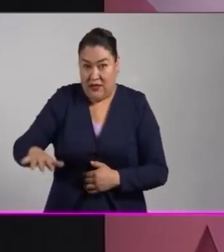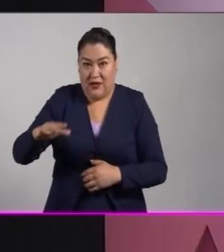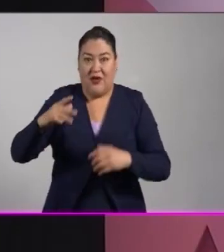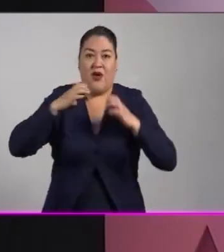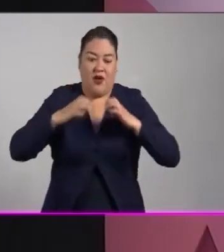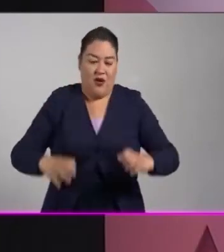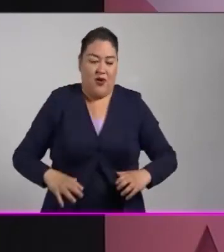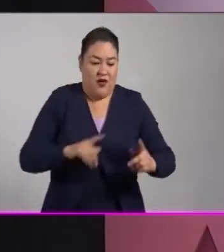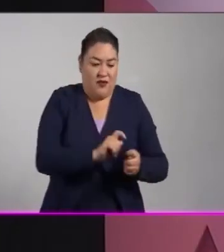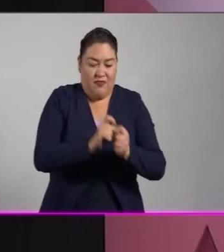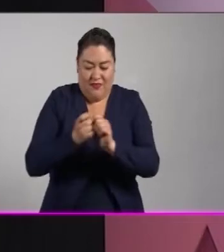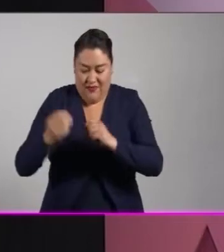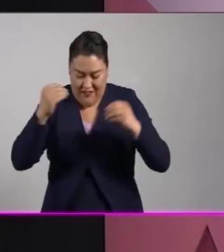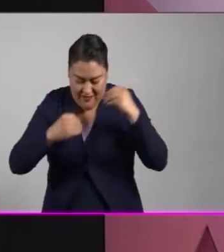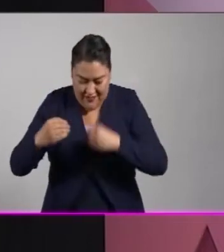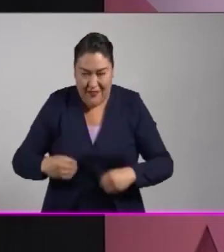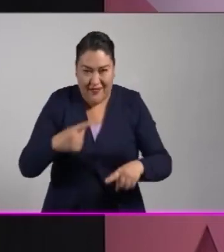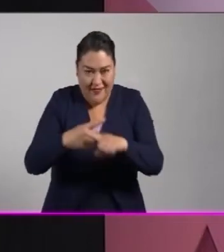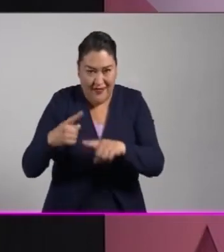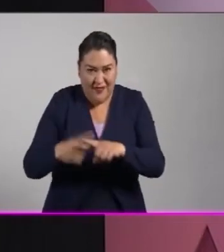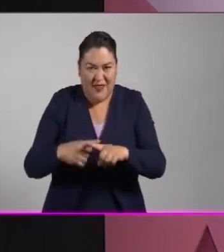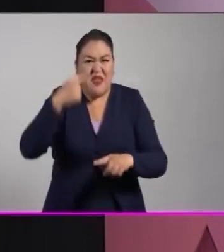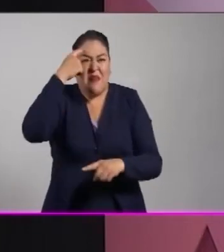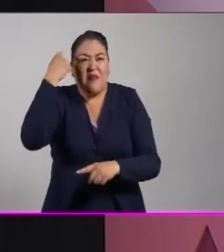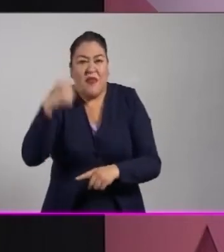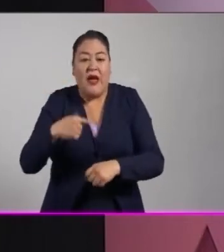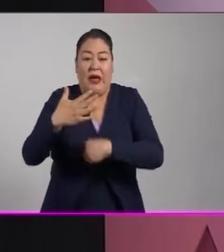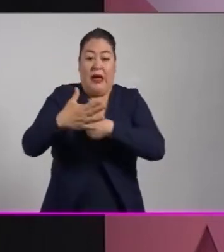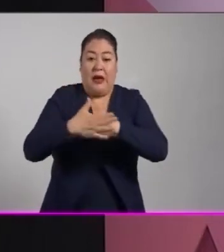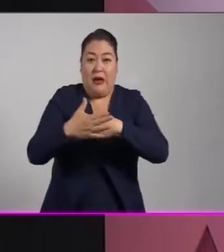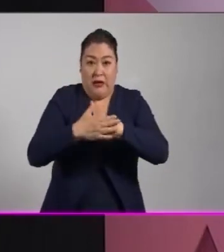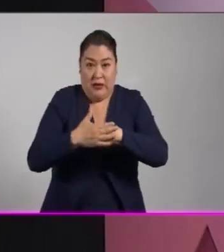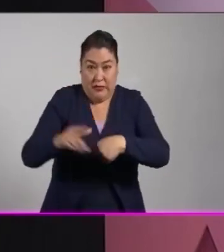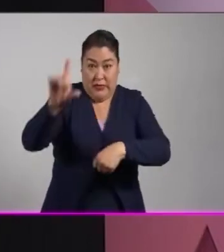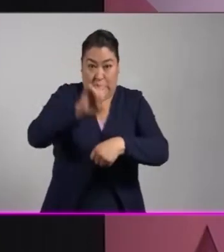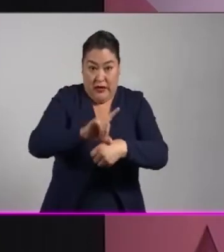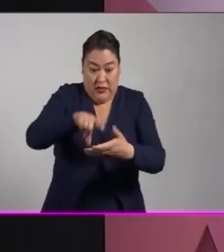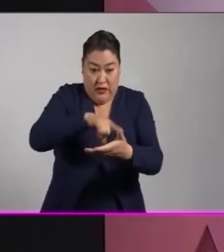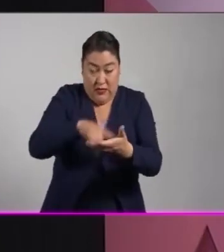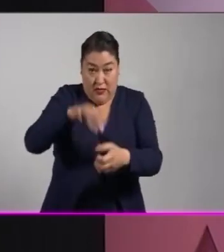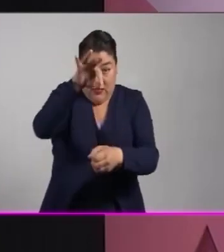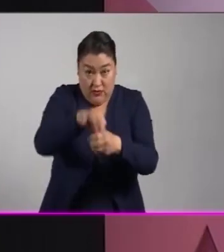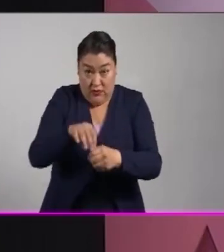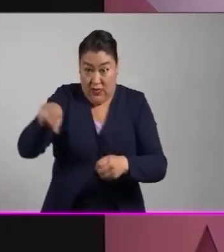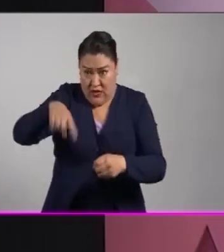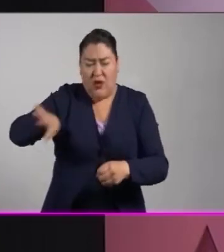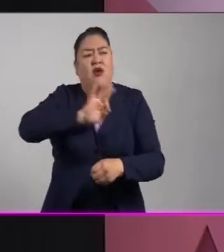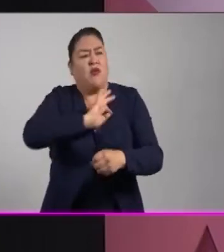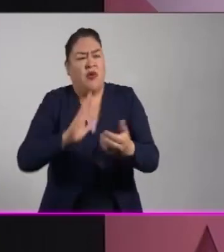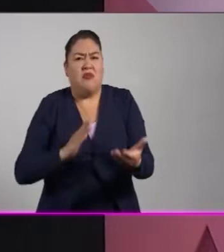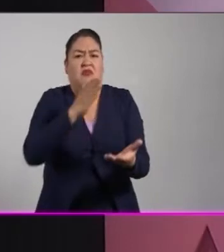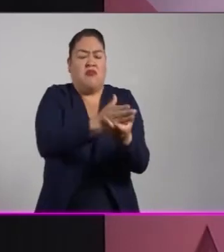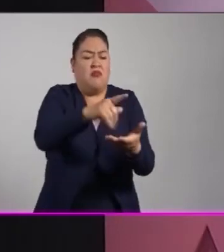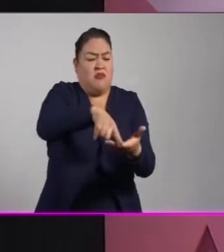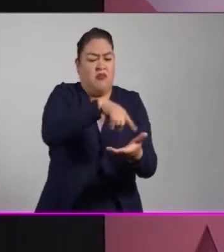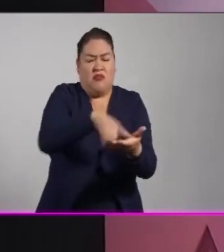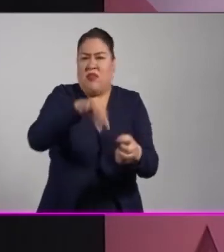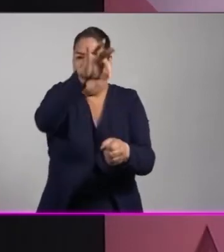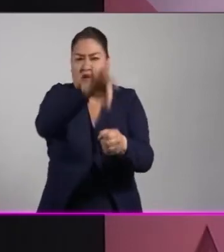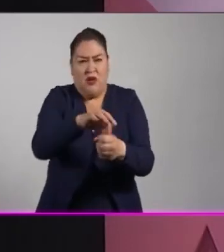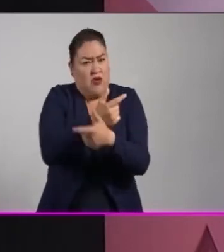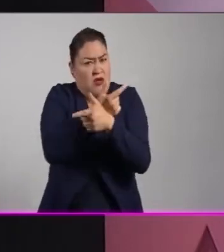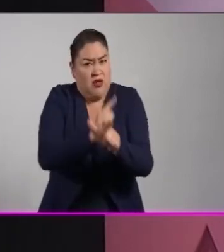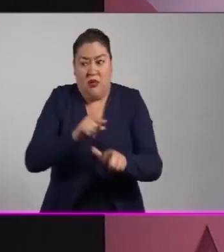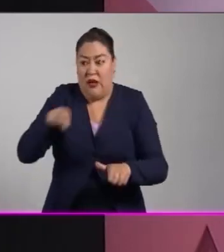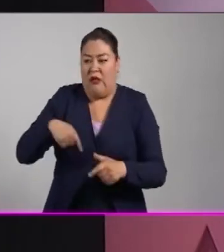transexuales o transgénero con la finalidad de que el día de la jornada electoral pueda ejercer su derecho a votar libre de